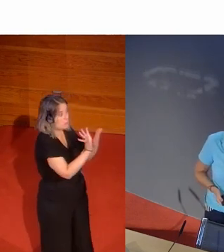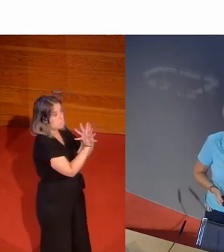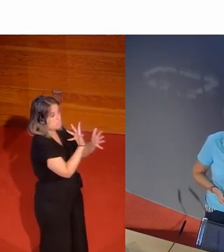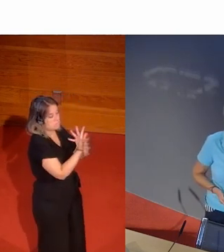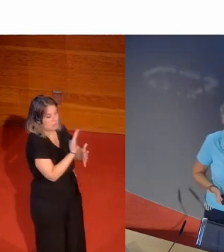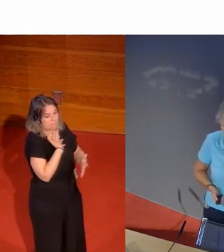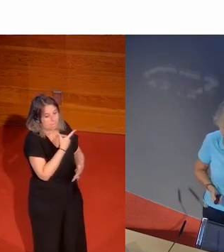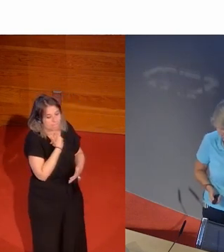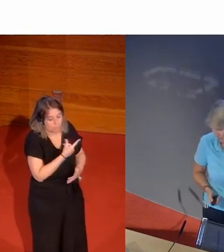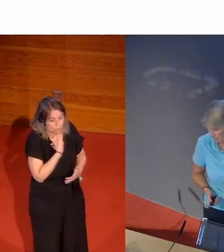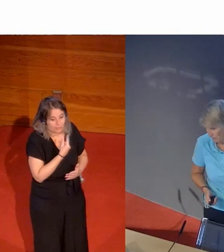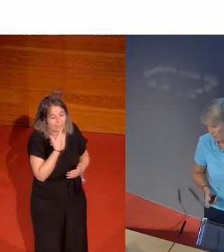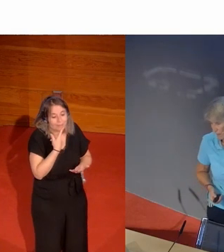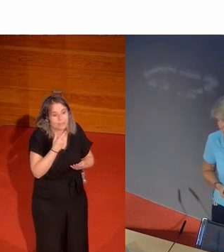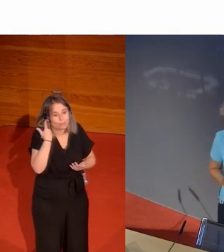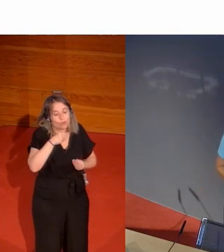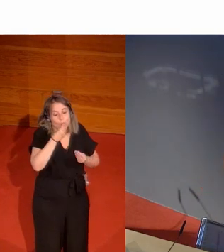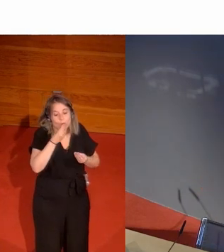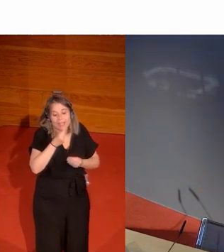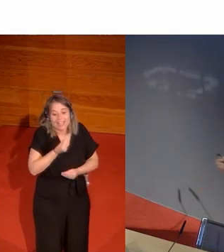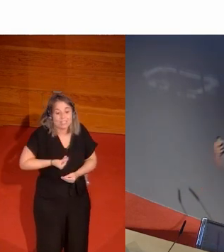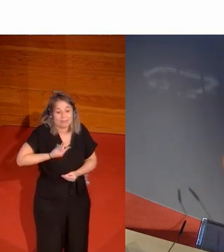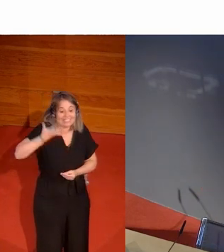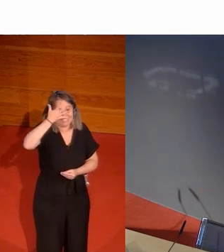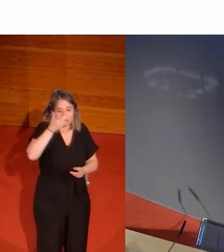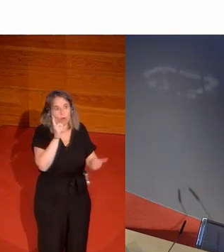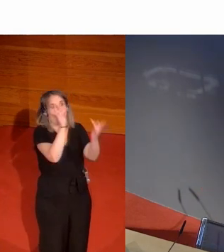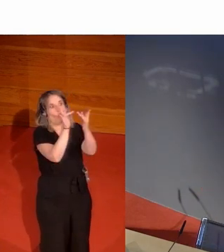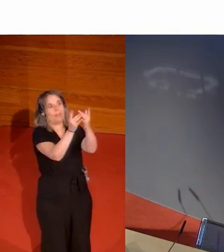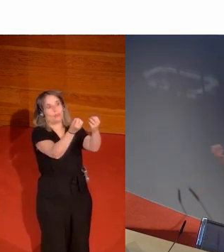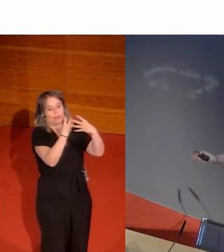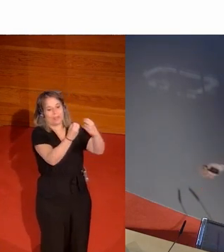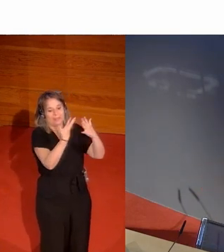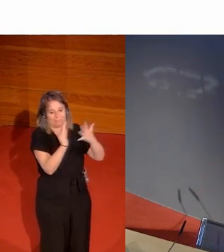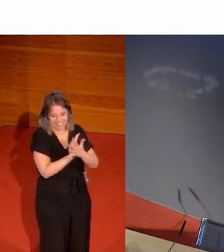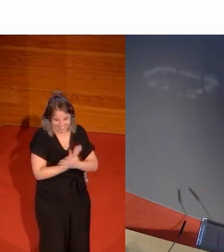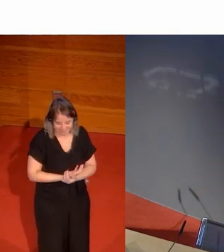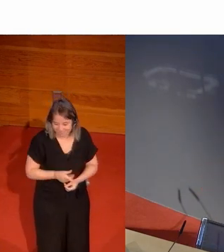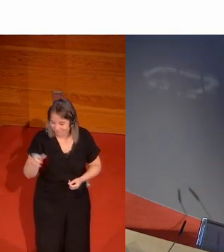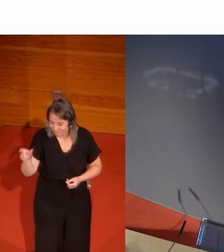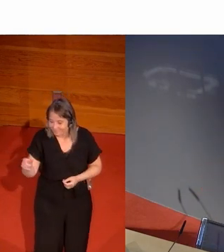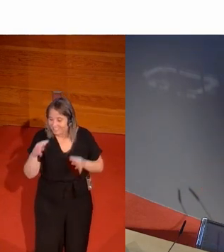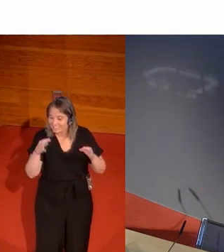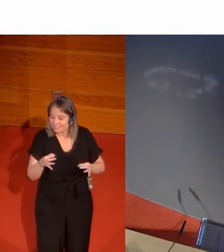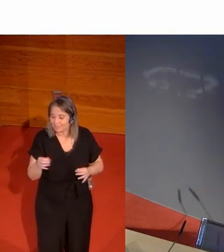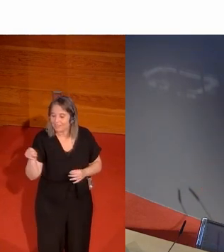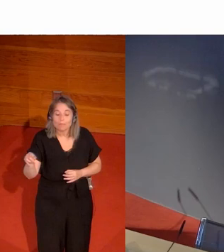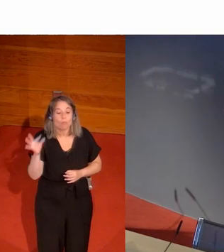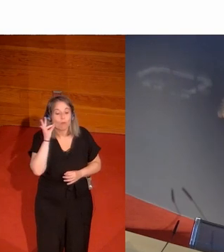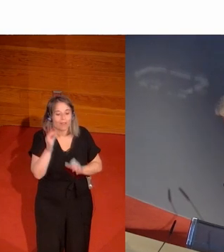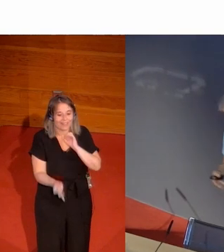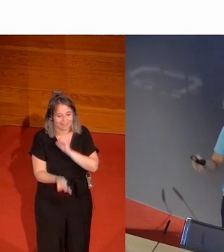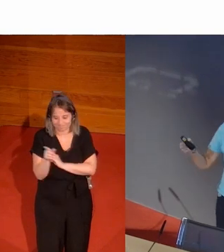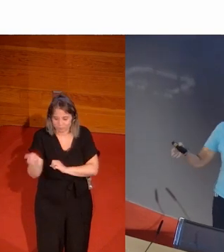hacer una sesión de Ouija y que me lo explique. Y aparece esta mujer. En toda organización hay una china en el zapato. Bueno, por la china en